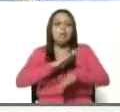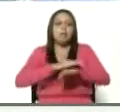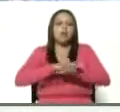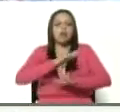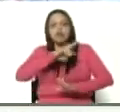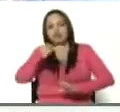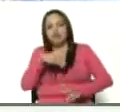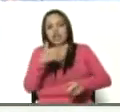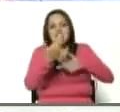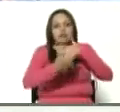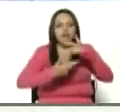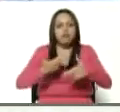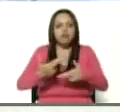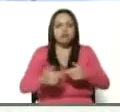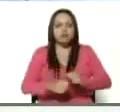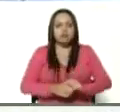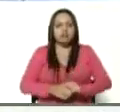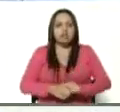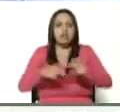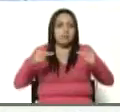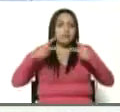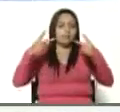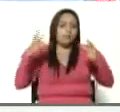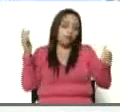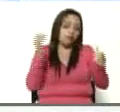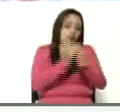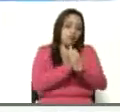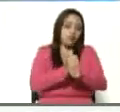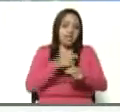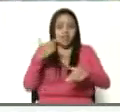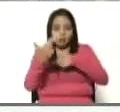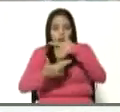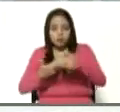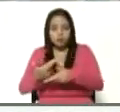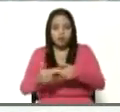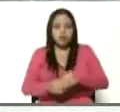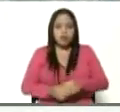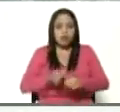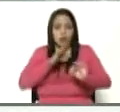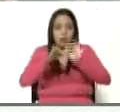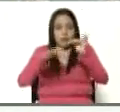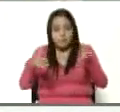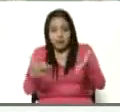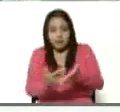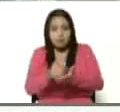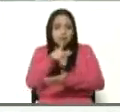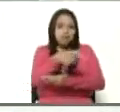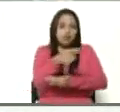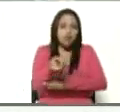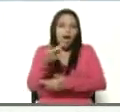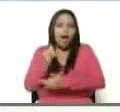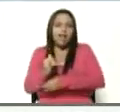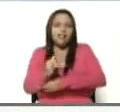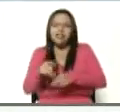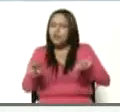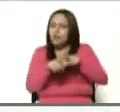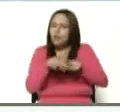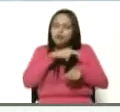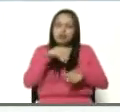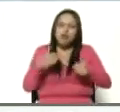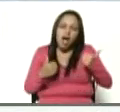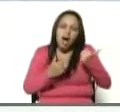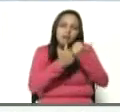Revolución vivimos estos logros. En Revolución, con pandemia o sin pandemia, usted va a contar siempre con nuestro apoyo, presidente.